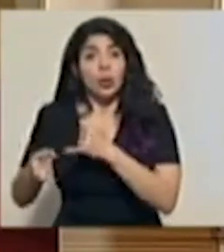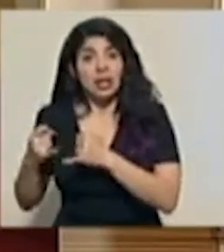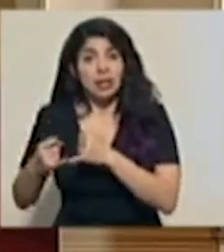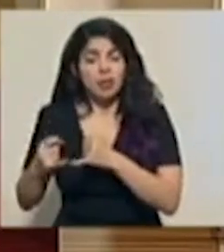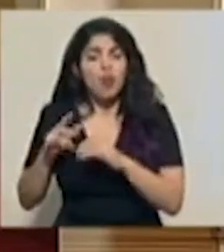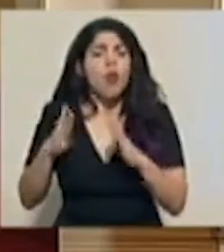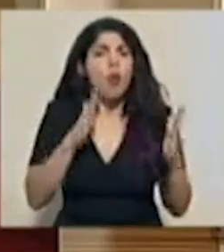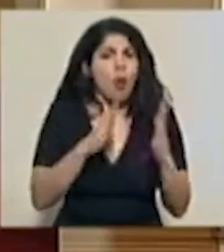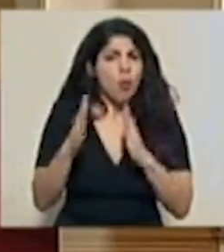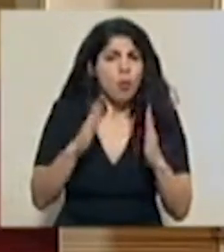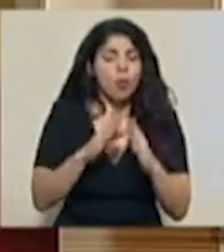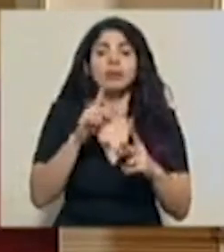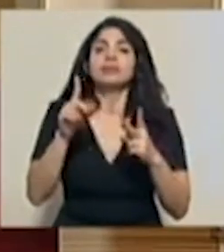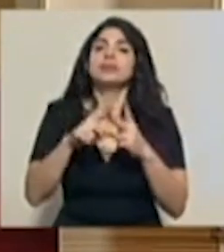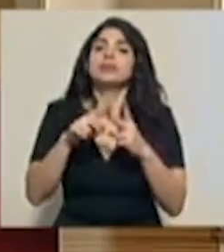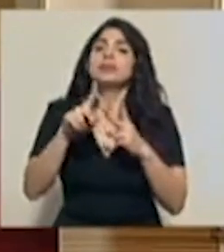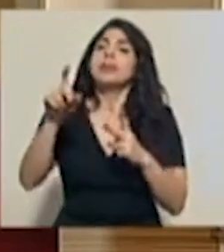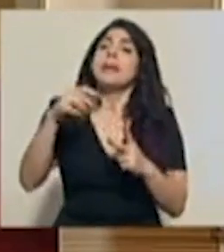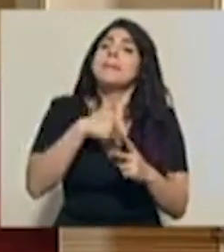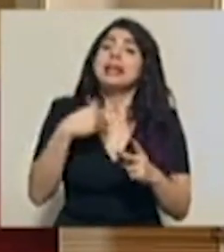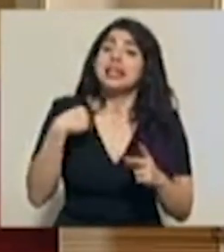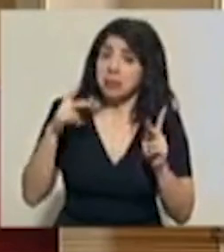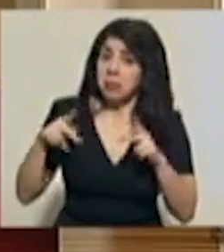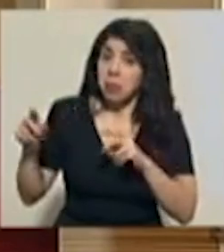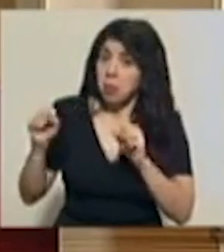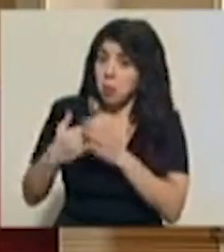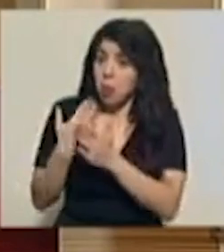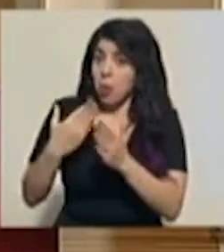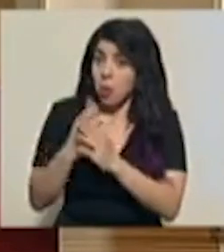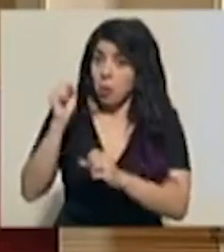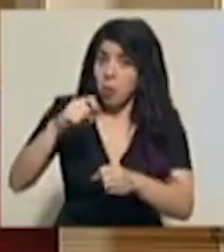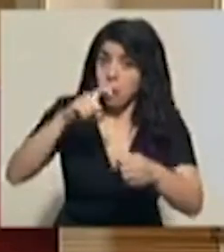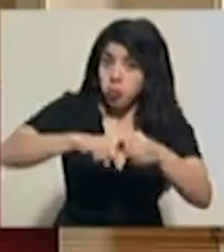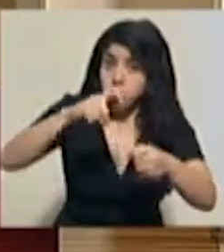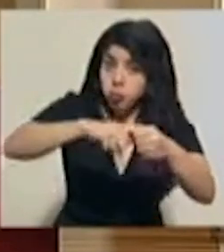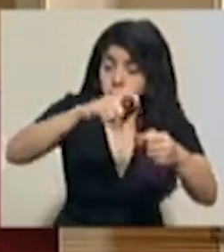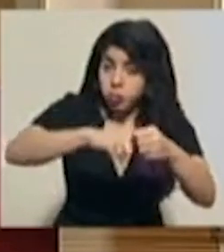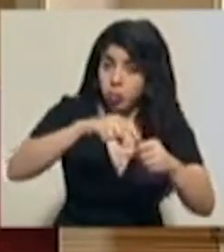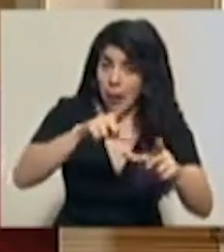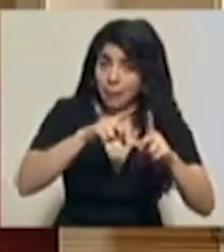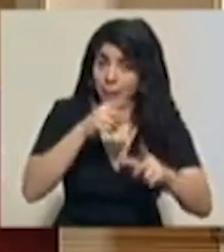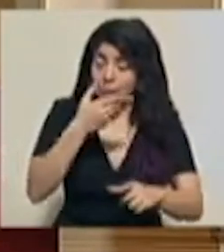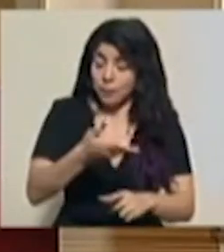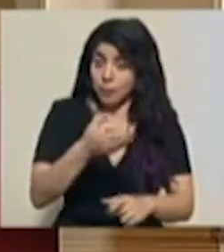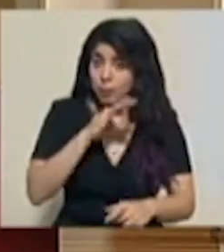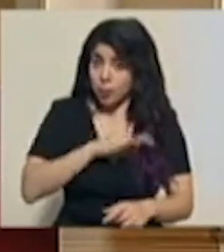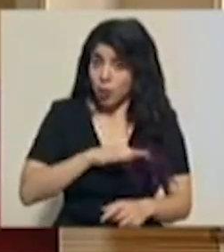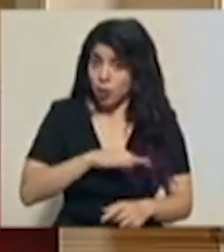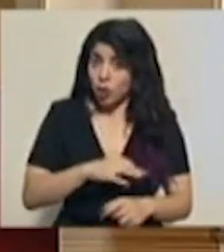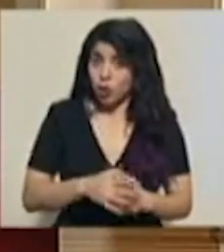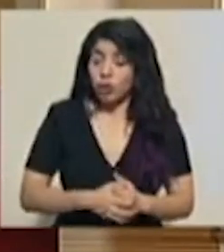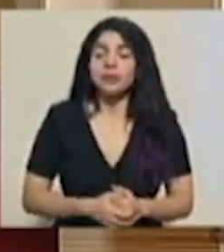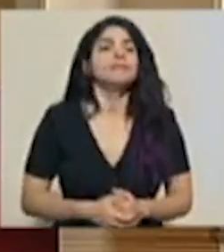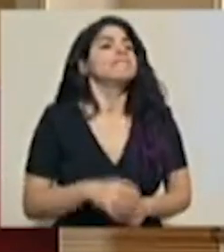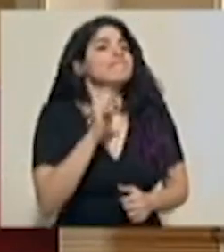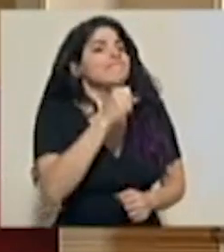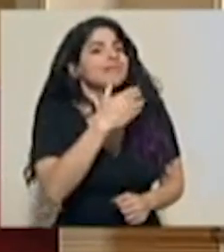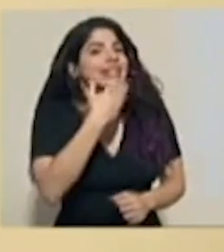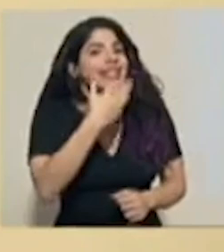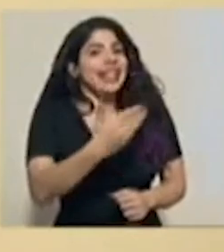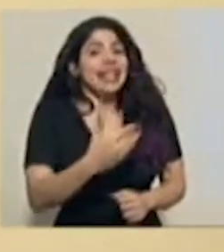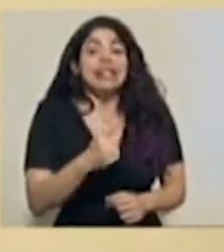consultan que si pueden seguir inscribiéndose nuevas personas para acceder al bono. Sí, muchas gracias.